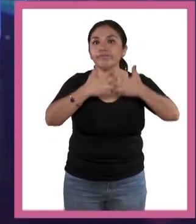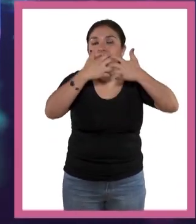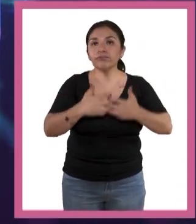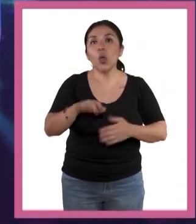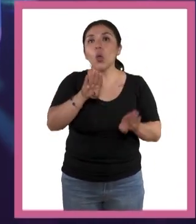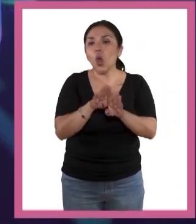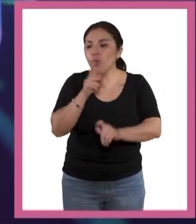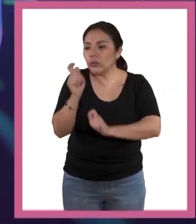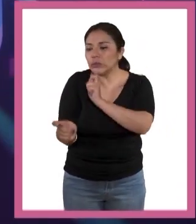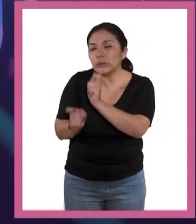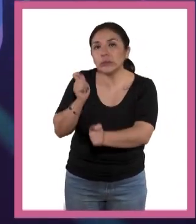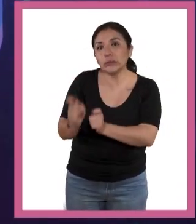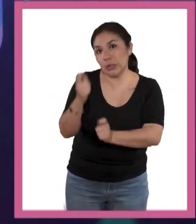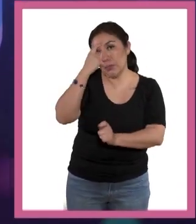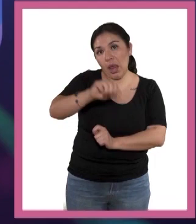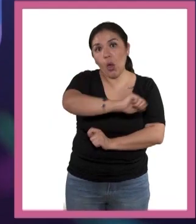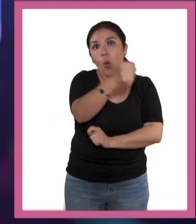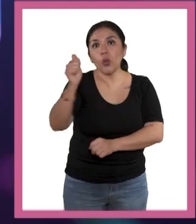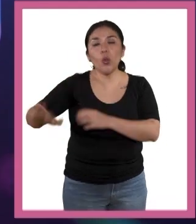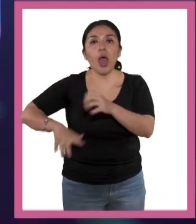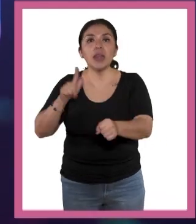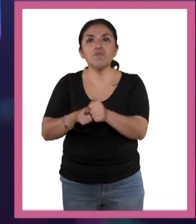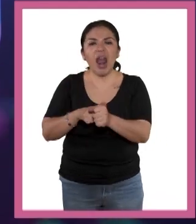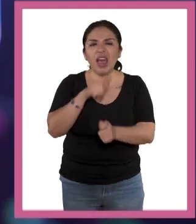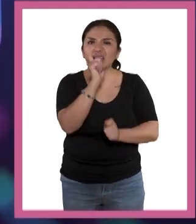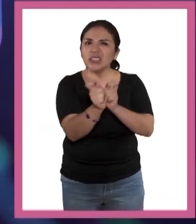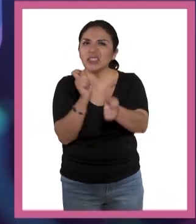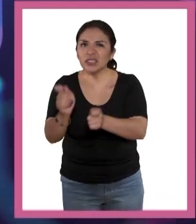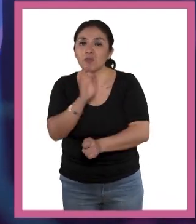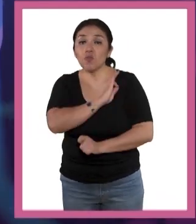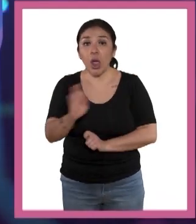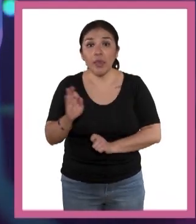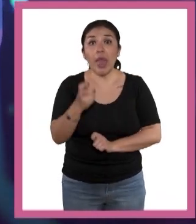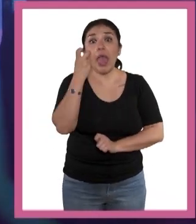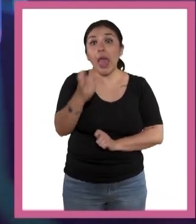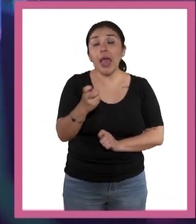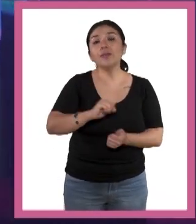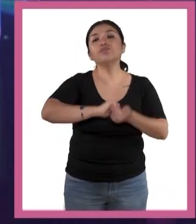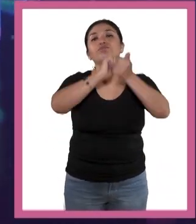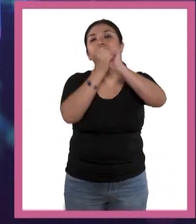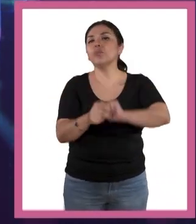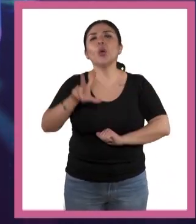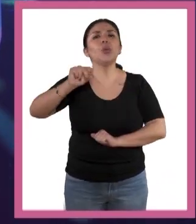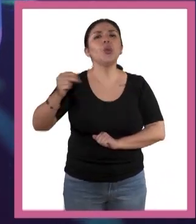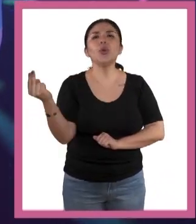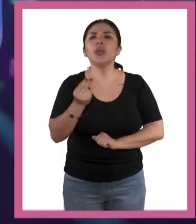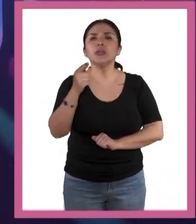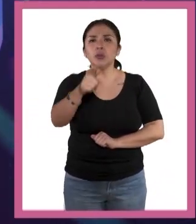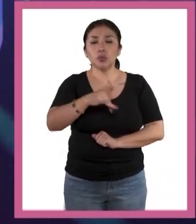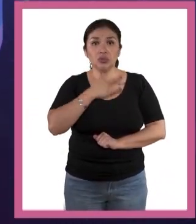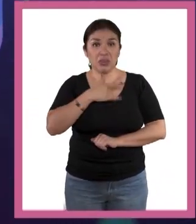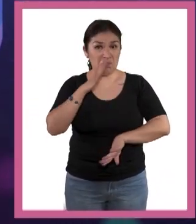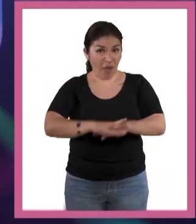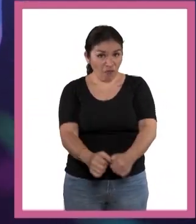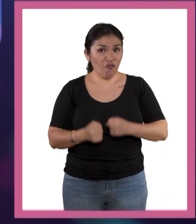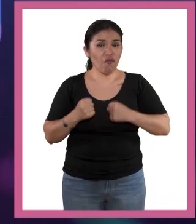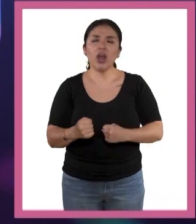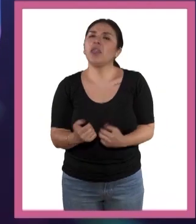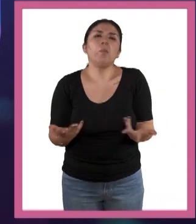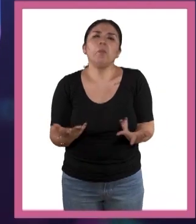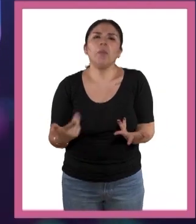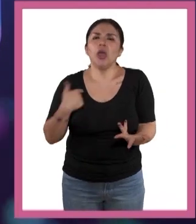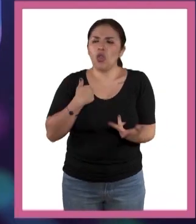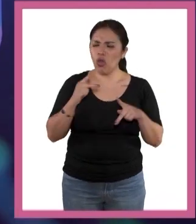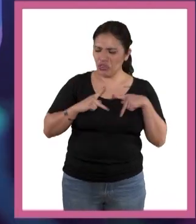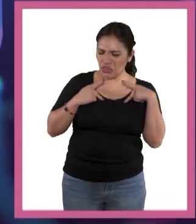herramientas y manipular a los otros organismos a nuestro beneficio, nos lleva a no necesitar ser tan fuertes. El que nacía